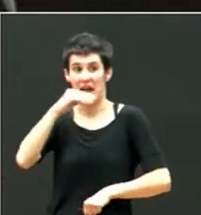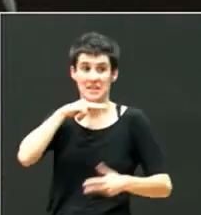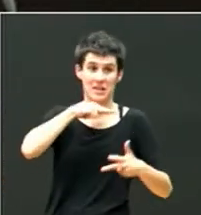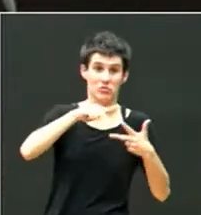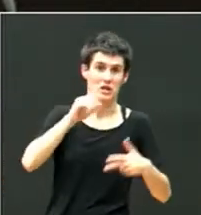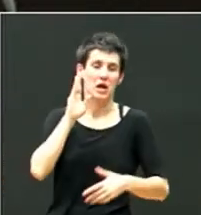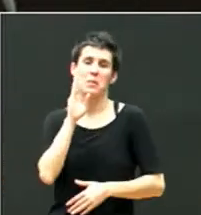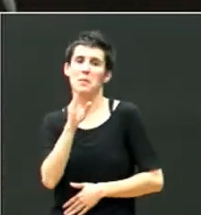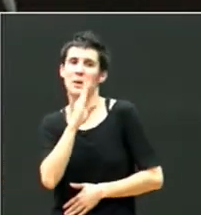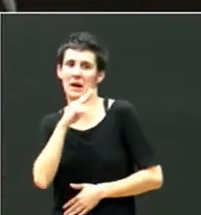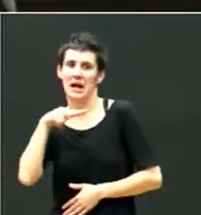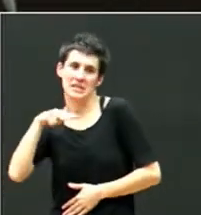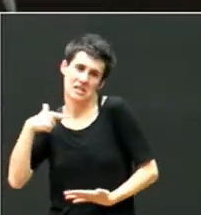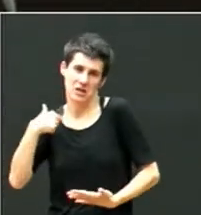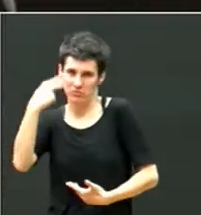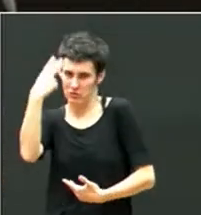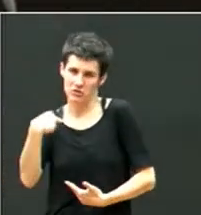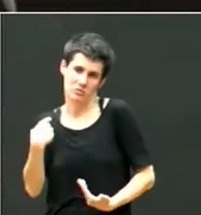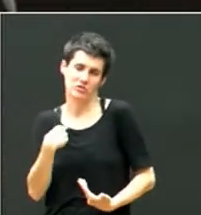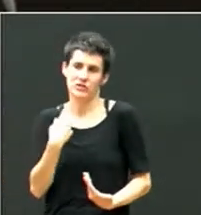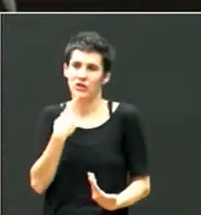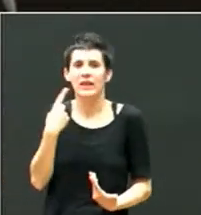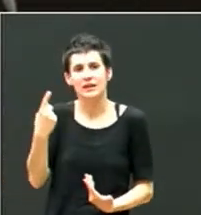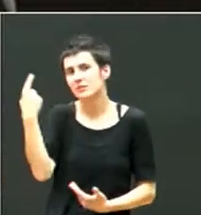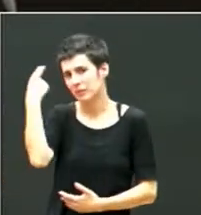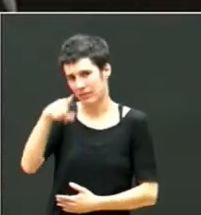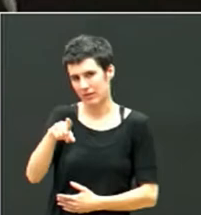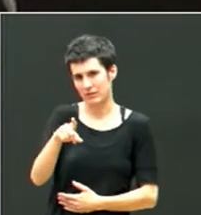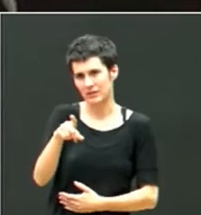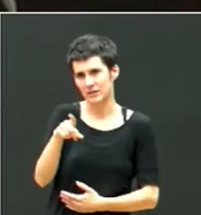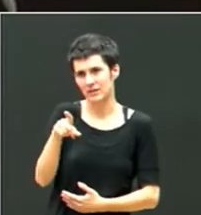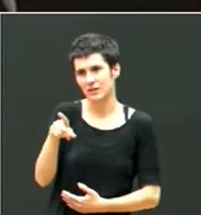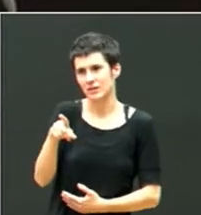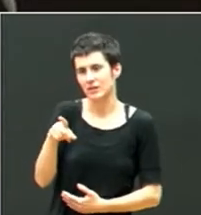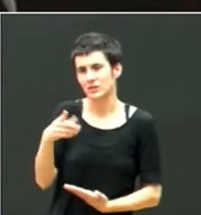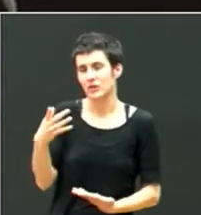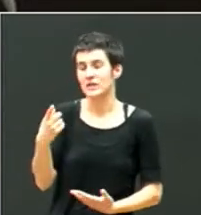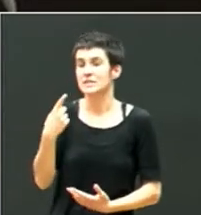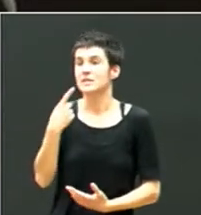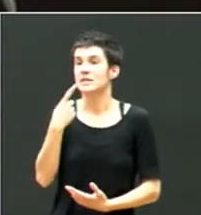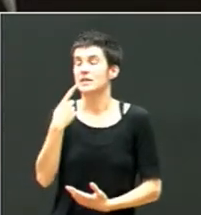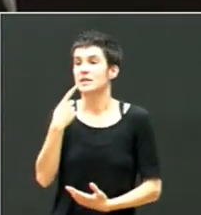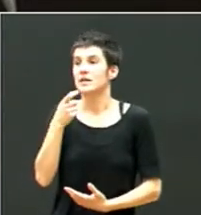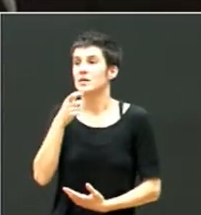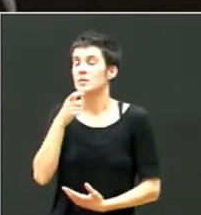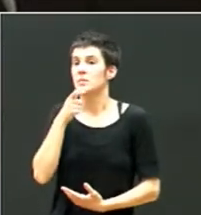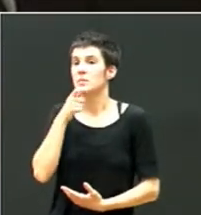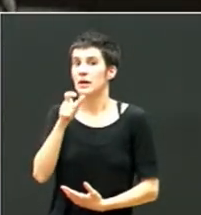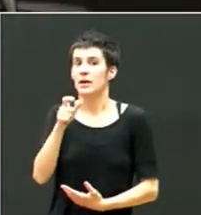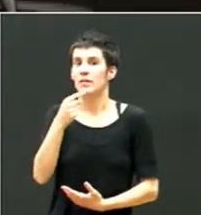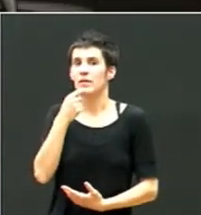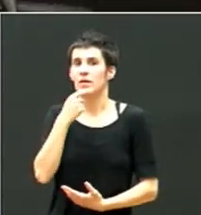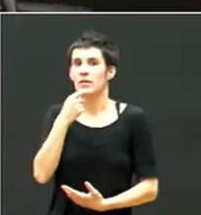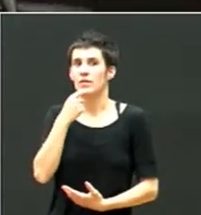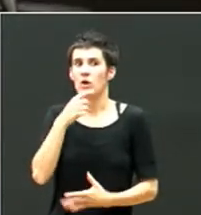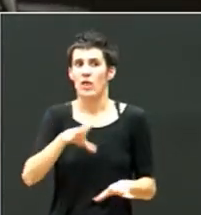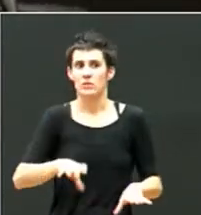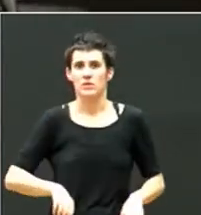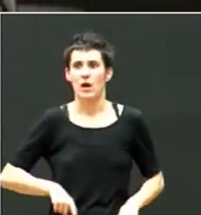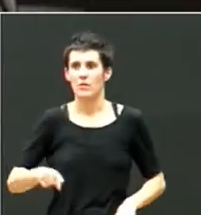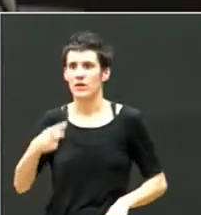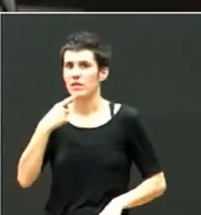Entonces, que es el más consciente, por ejemplo, de toda la situación, verbalizó la palabra adoptado y dice, ah, yo soy adoptado, la verbalizó